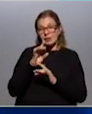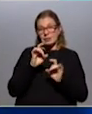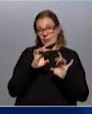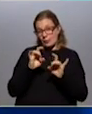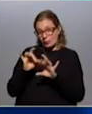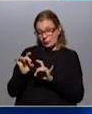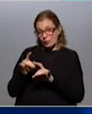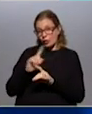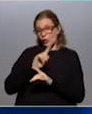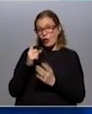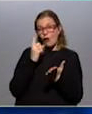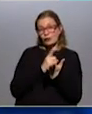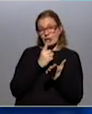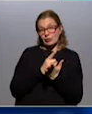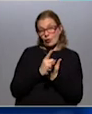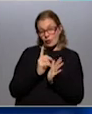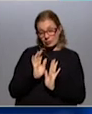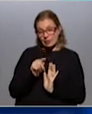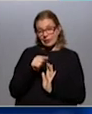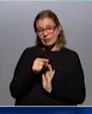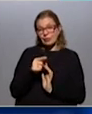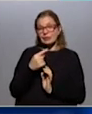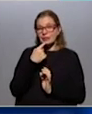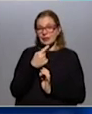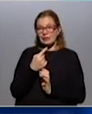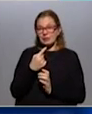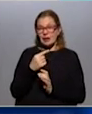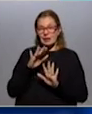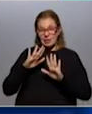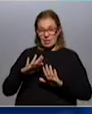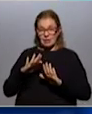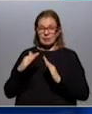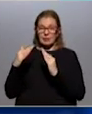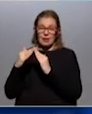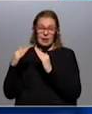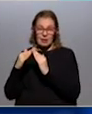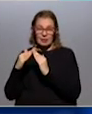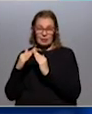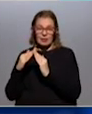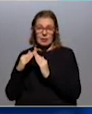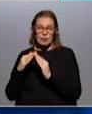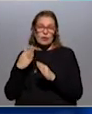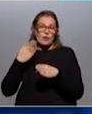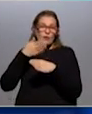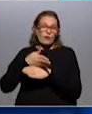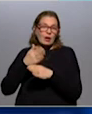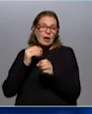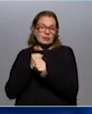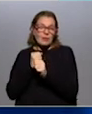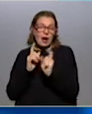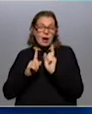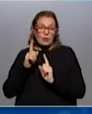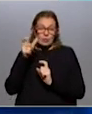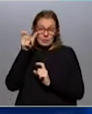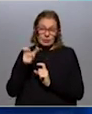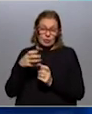obligatoria o voluntaria que se recomendaba quedarse en la casa o que no fueran a trabajar algunas personas